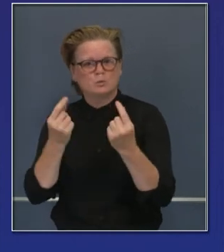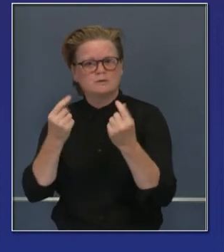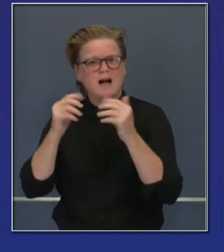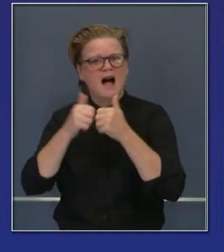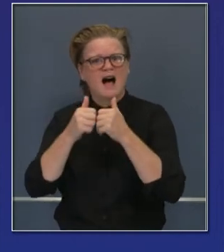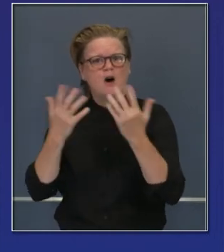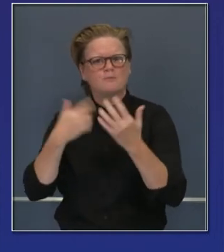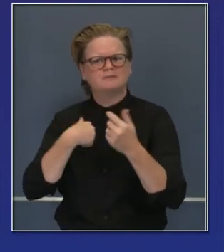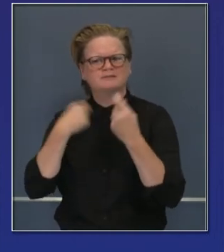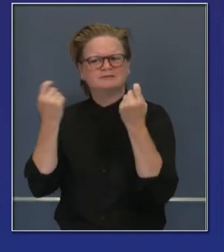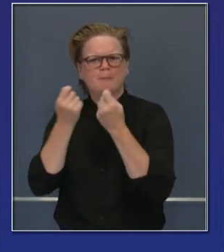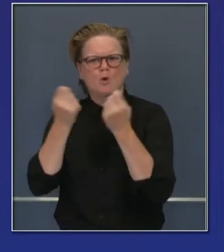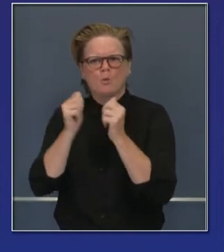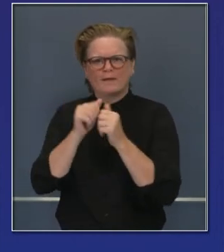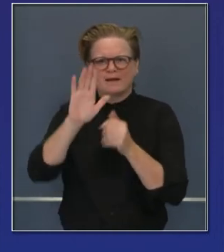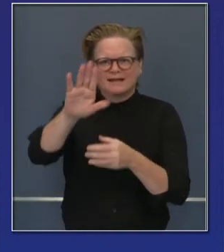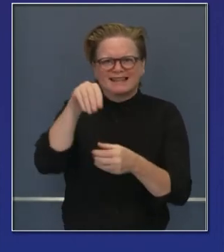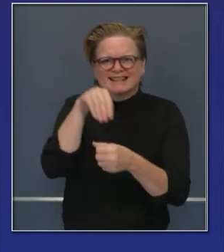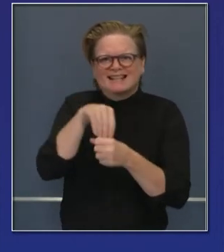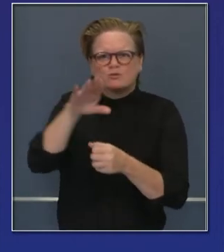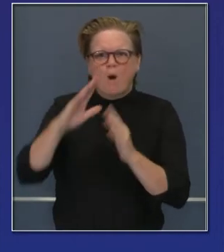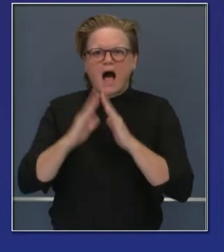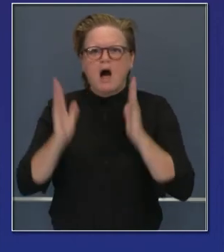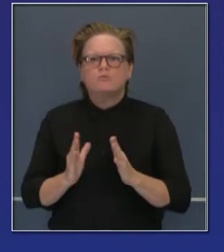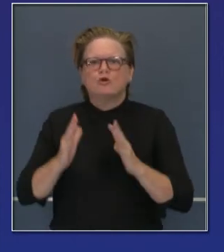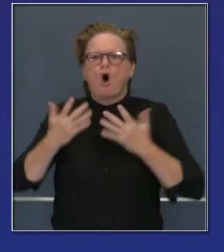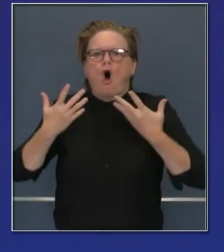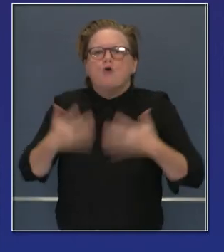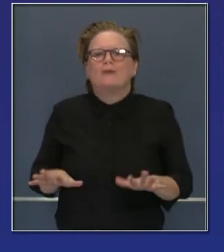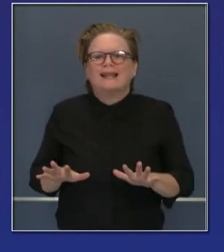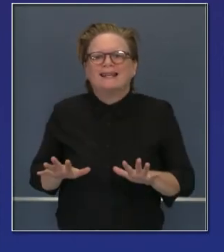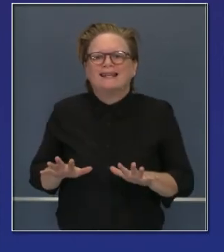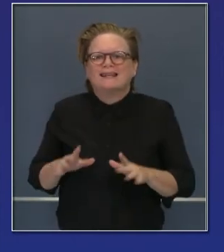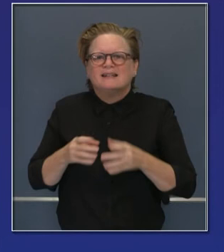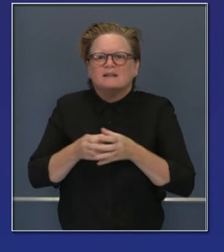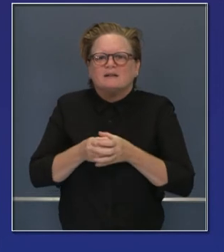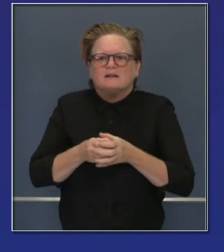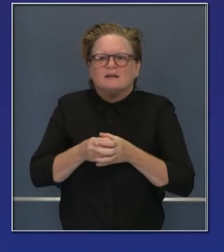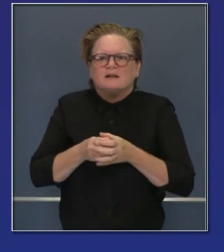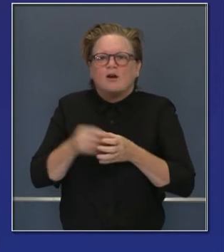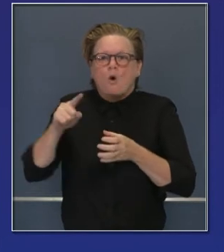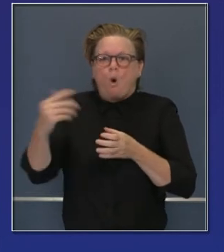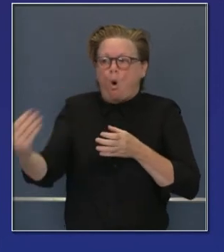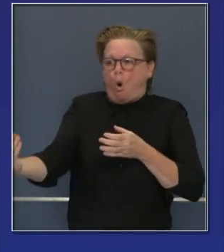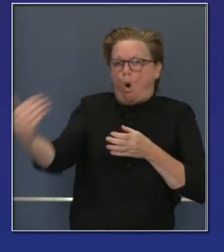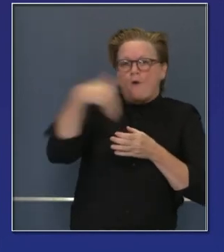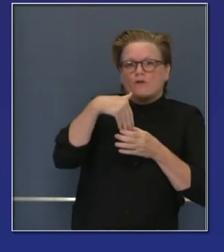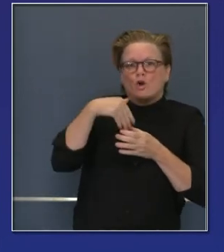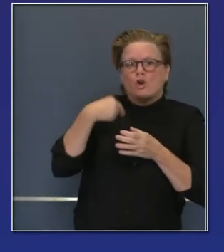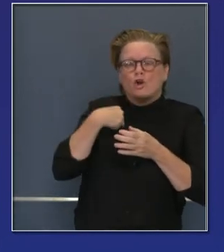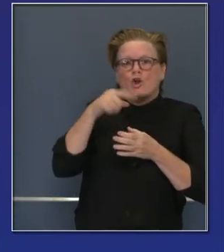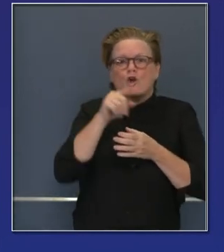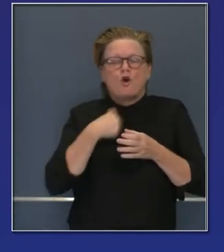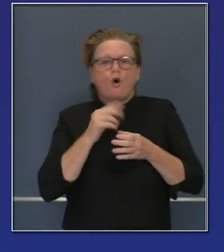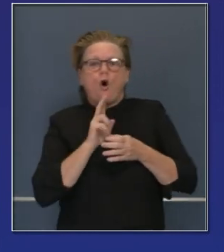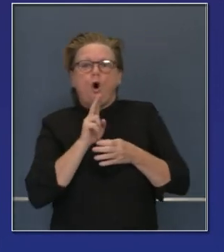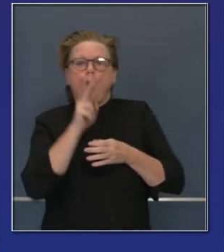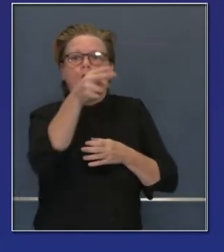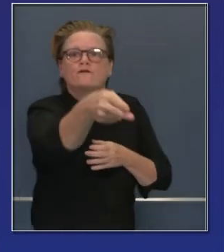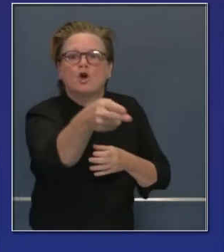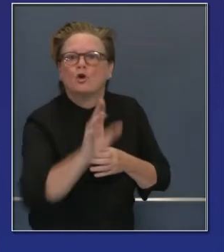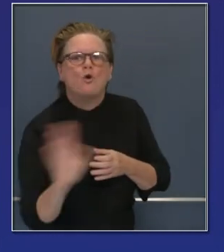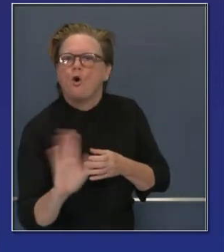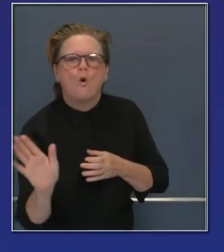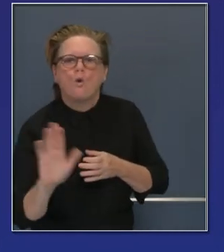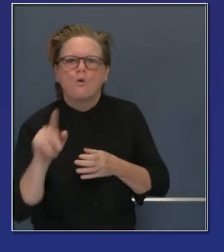muchas maneras de reconectar con sus seres queridos. Sabemos que a través de Zoom muchos estarán viendo